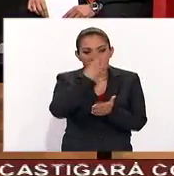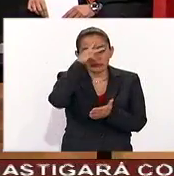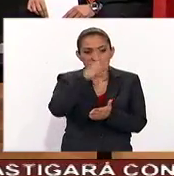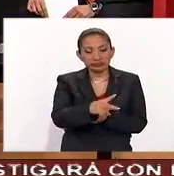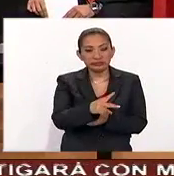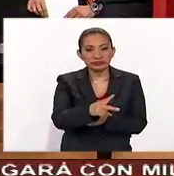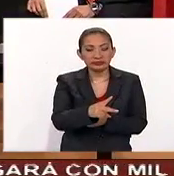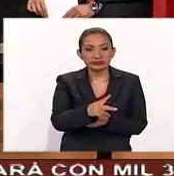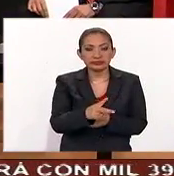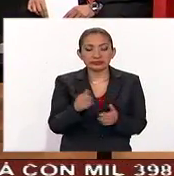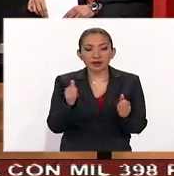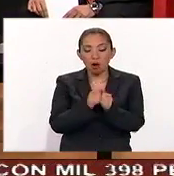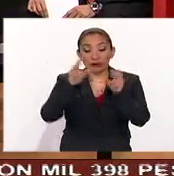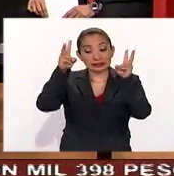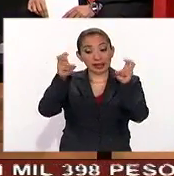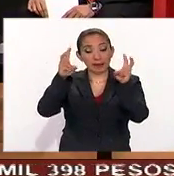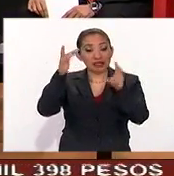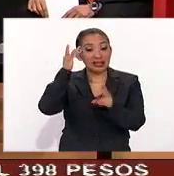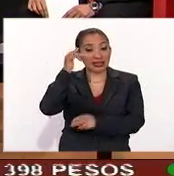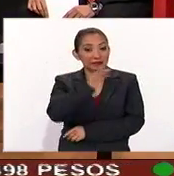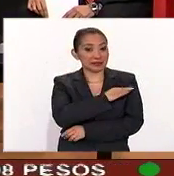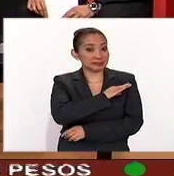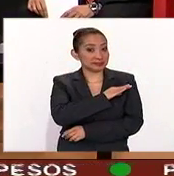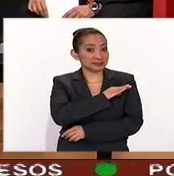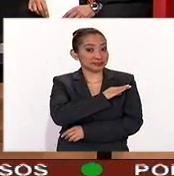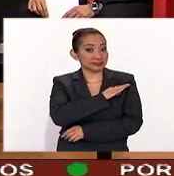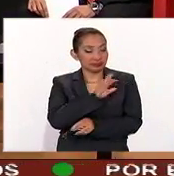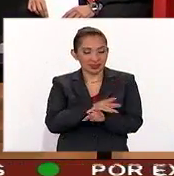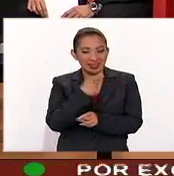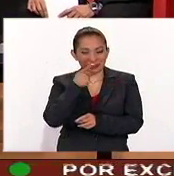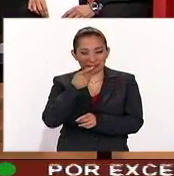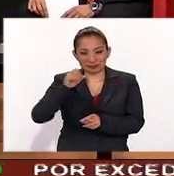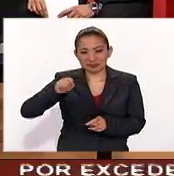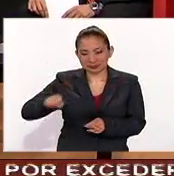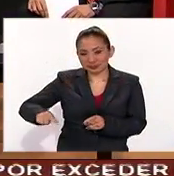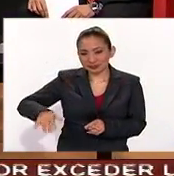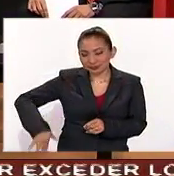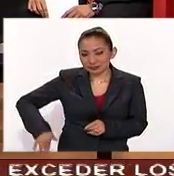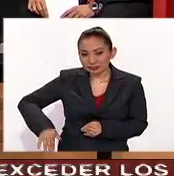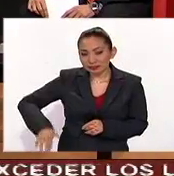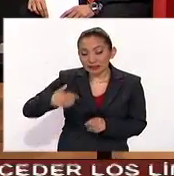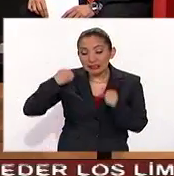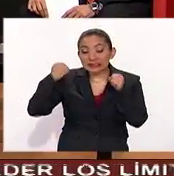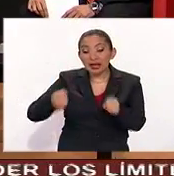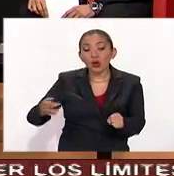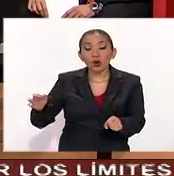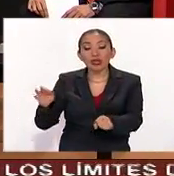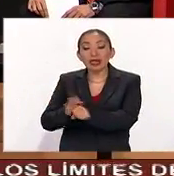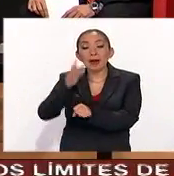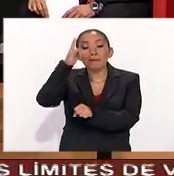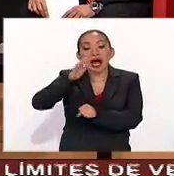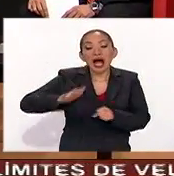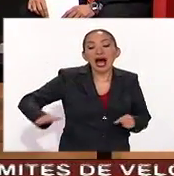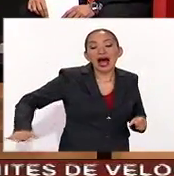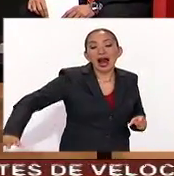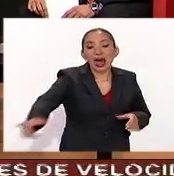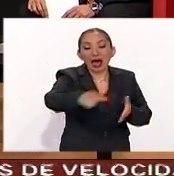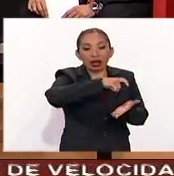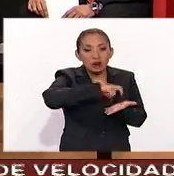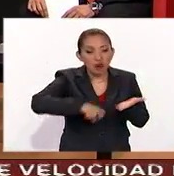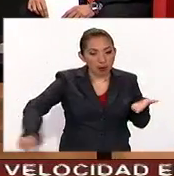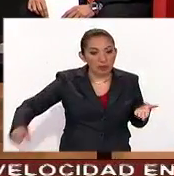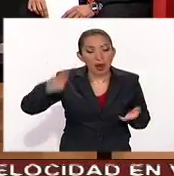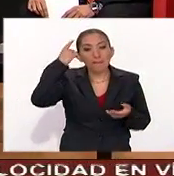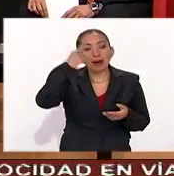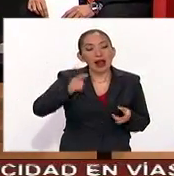México con el asunto de Santa Fe porque hablábamos de la seguridad para el que compra